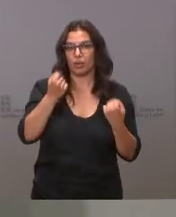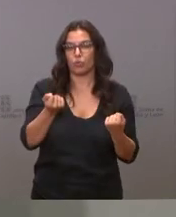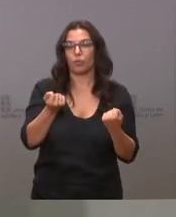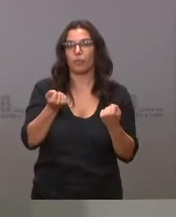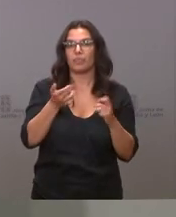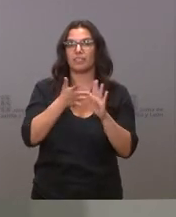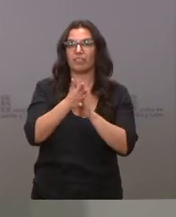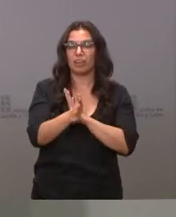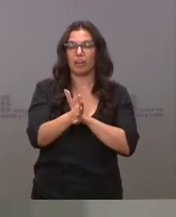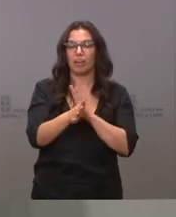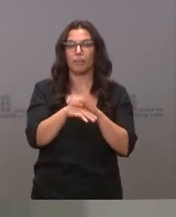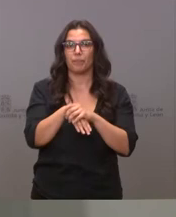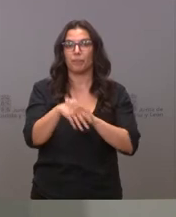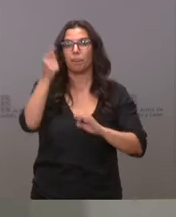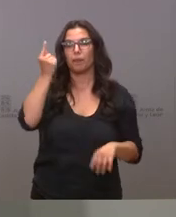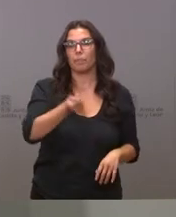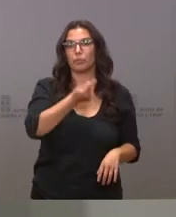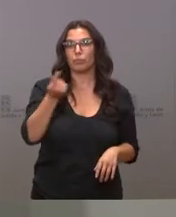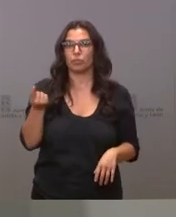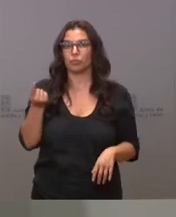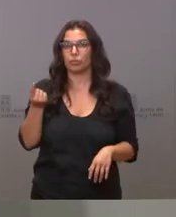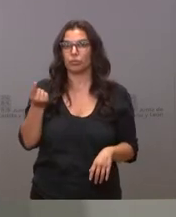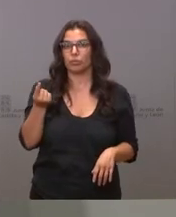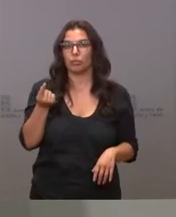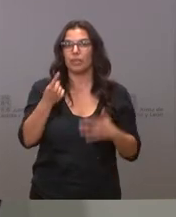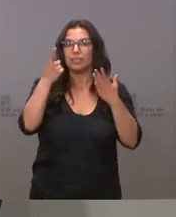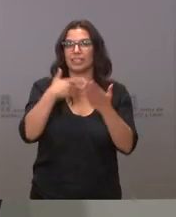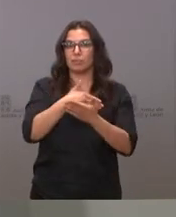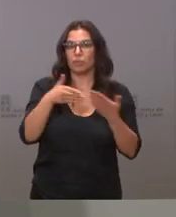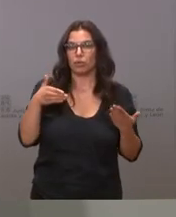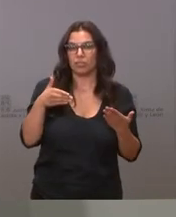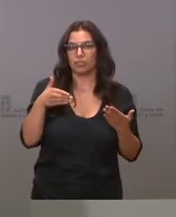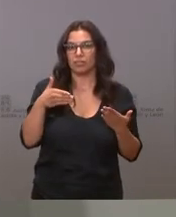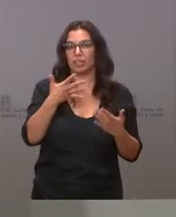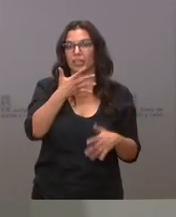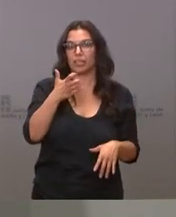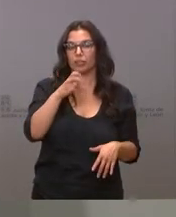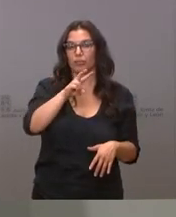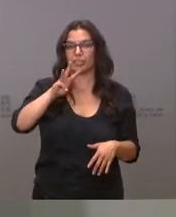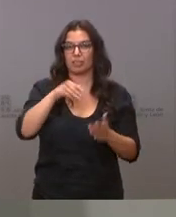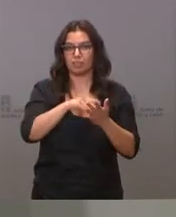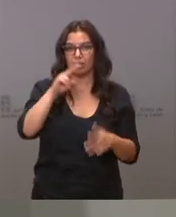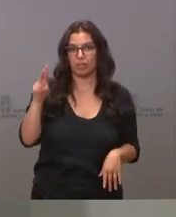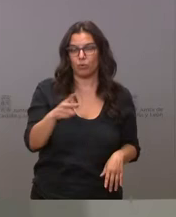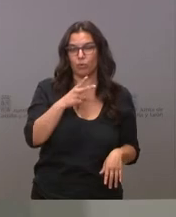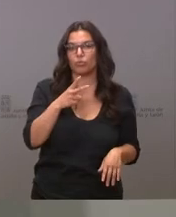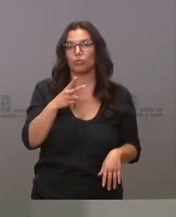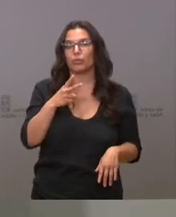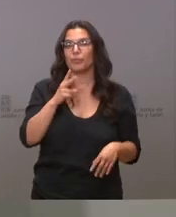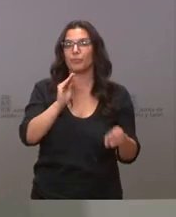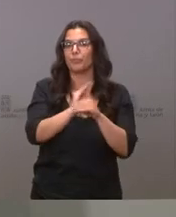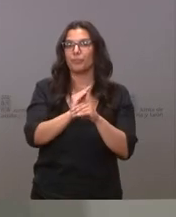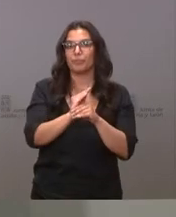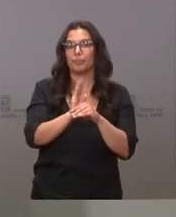Se trata de un presupuesto de 6.523.000 euros que se va a destinar a